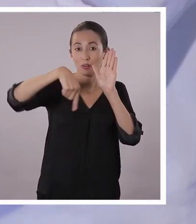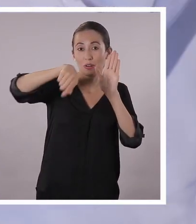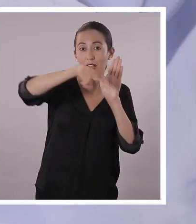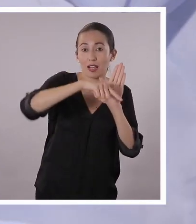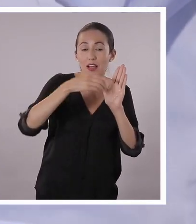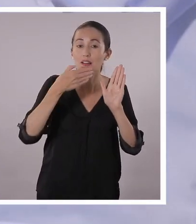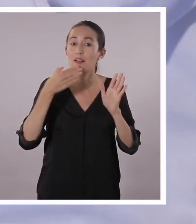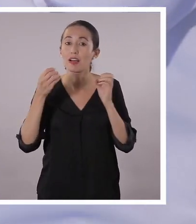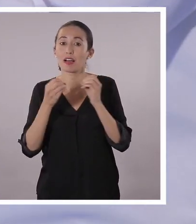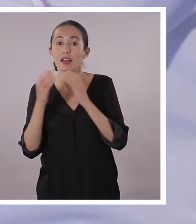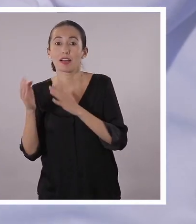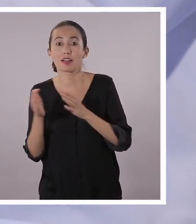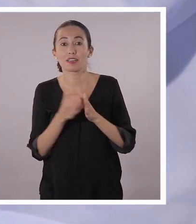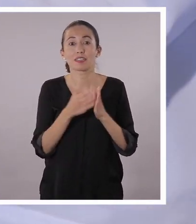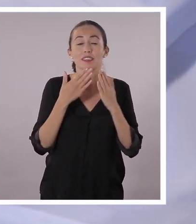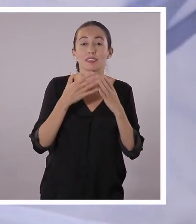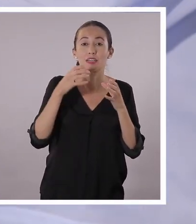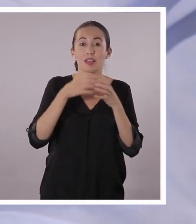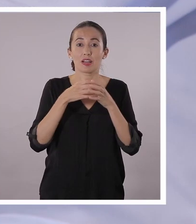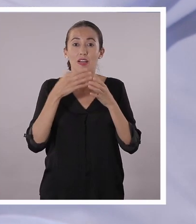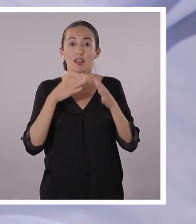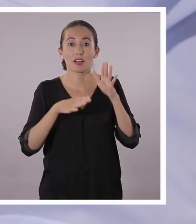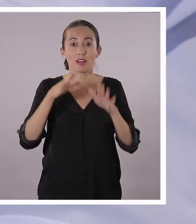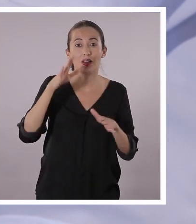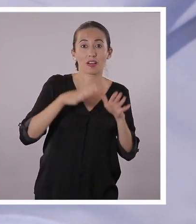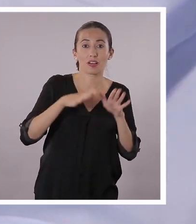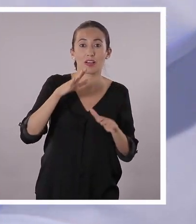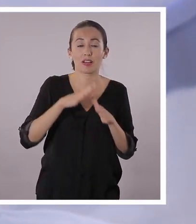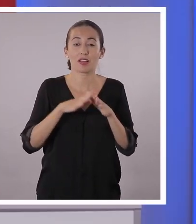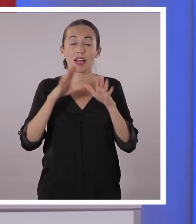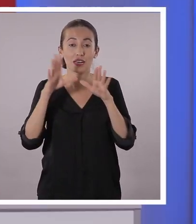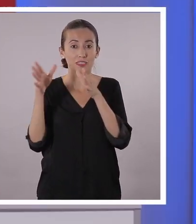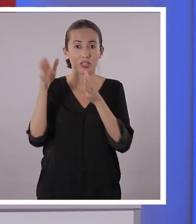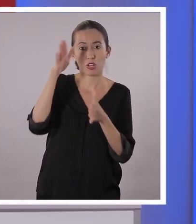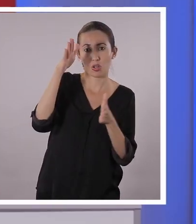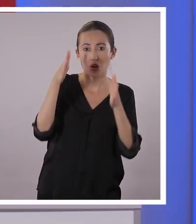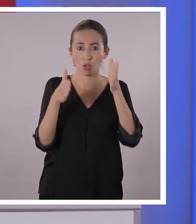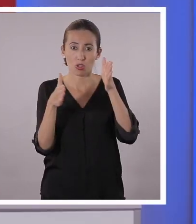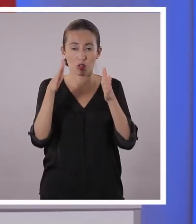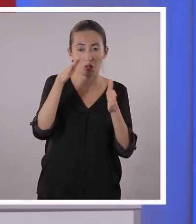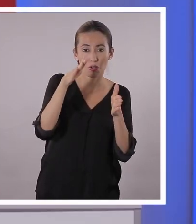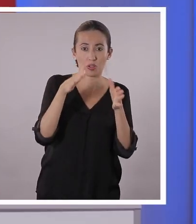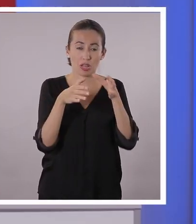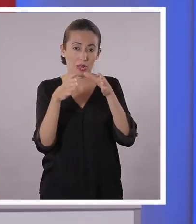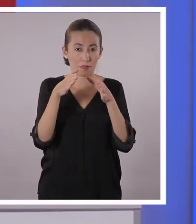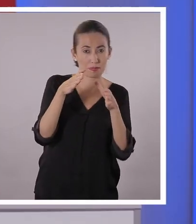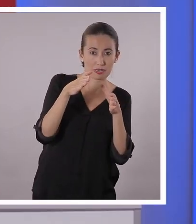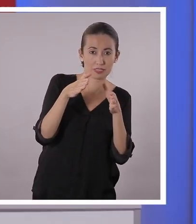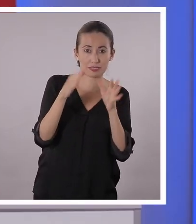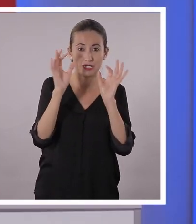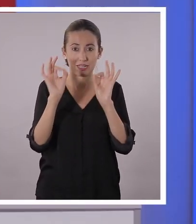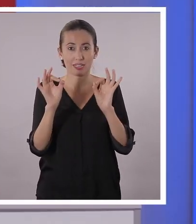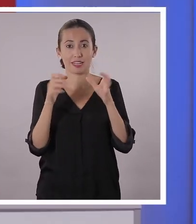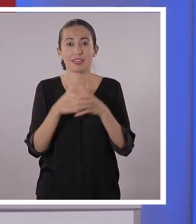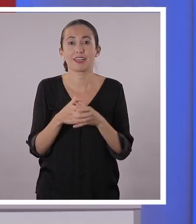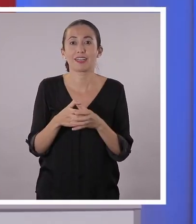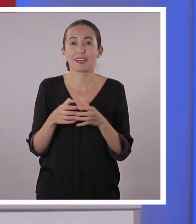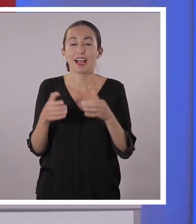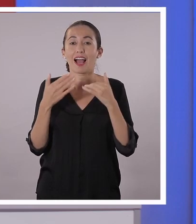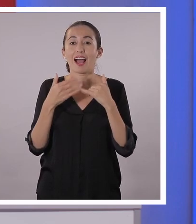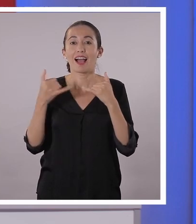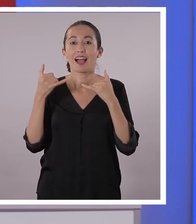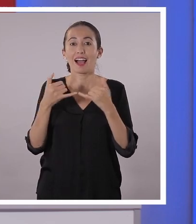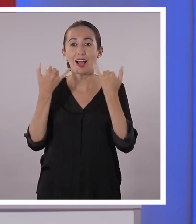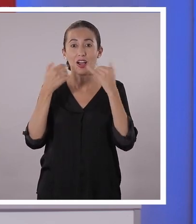A ver, profe. Está un poco chueco, creo que lo acomodamos un poquito más. A ver, espéreme, espéreme. ¿Ahí?